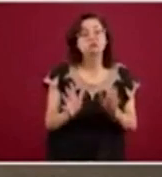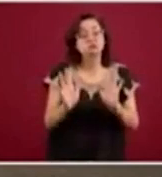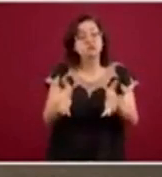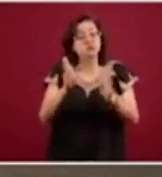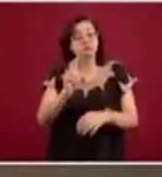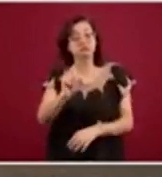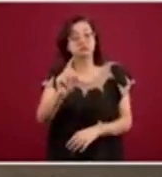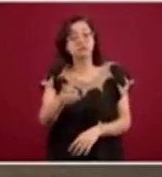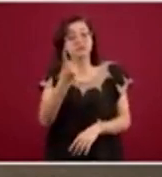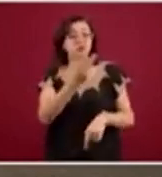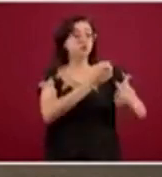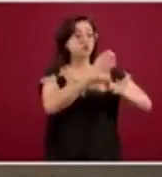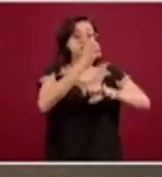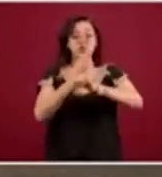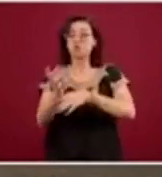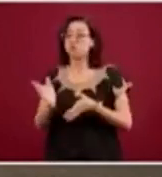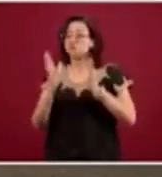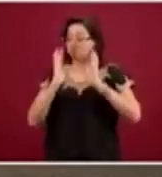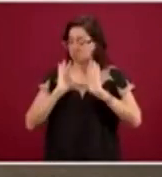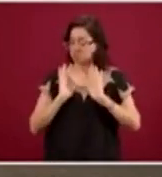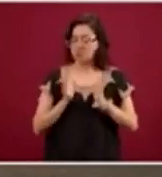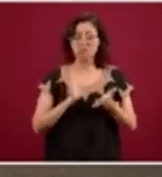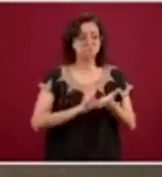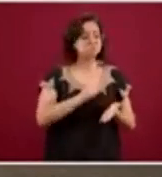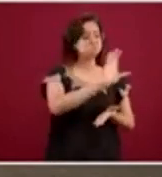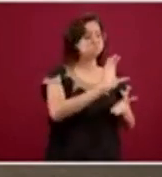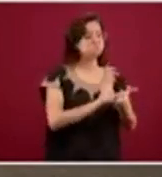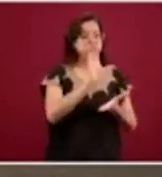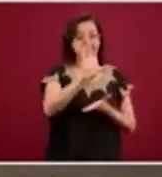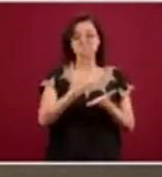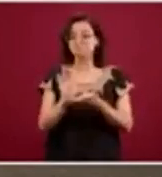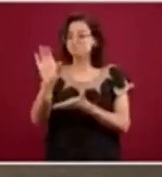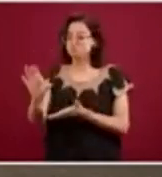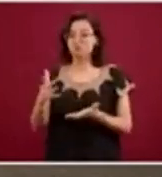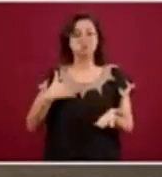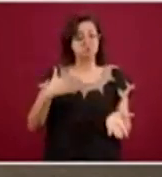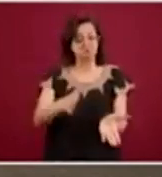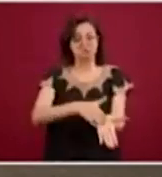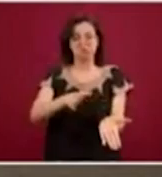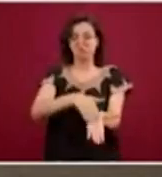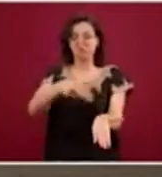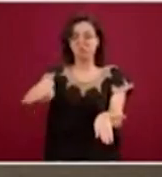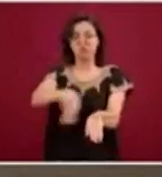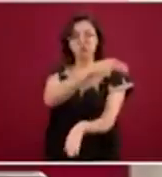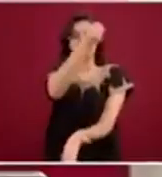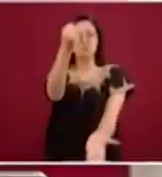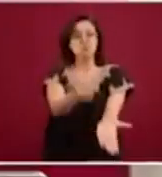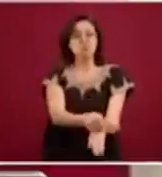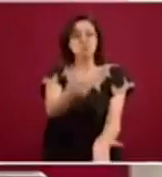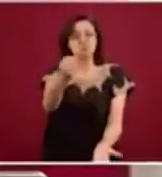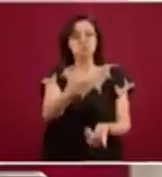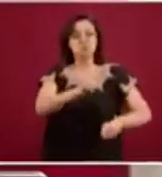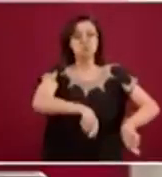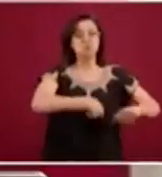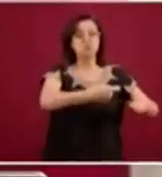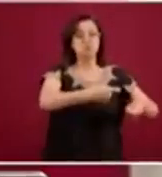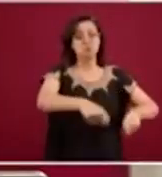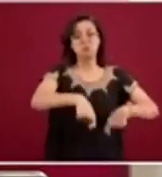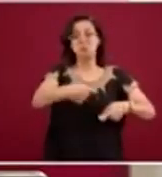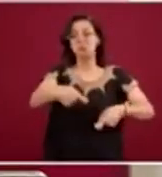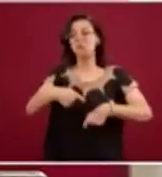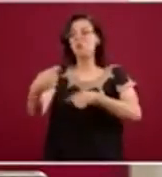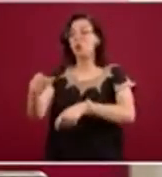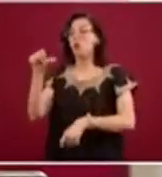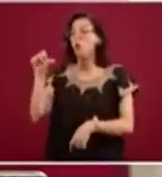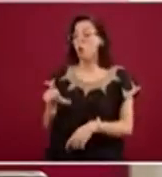32 que existen en la República han recibido y tenemos las constancias de recepción de los insumos correspondientes. Como expliqué esta